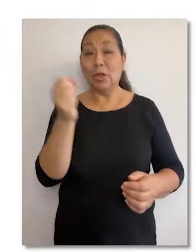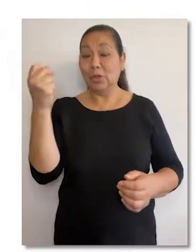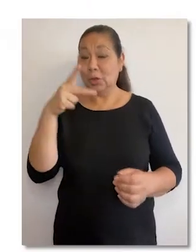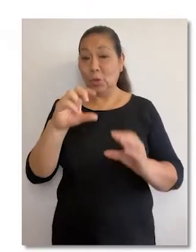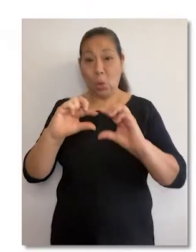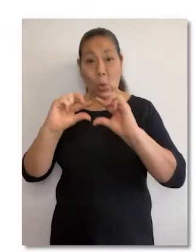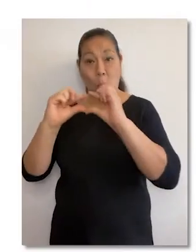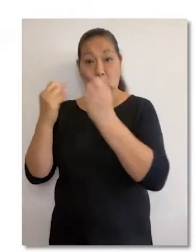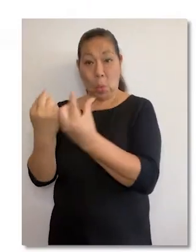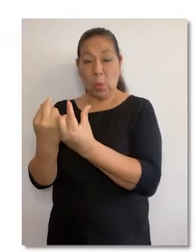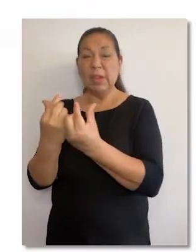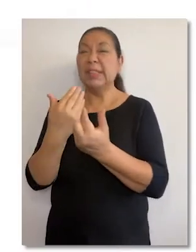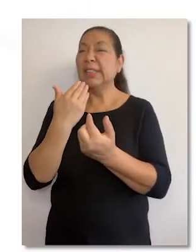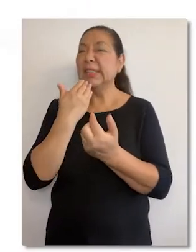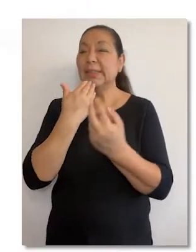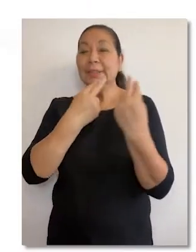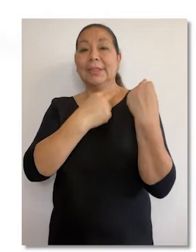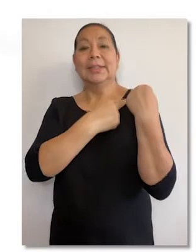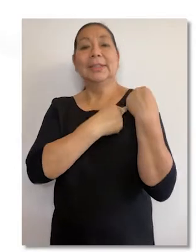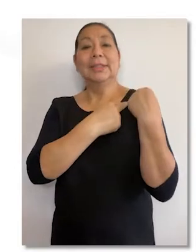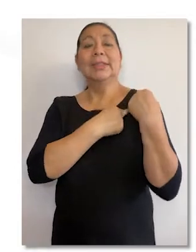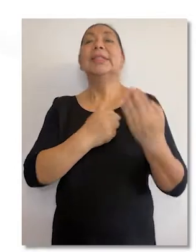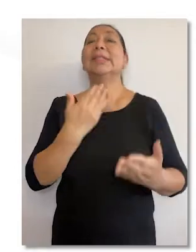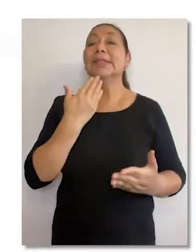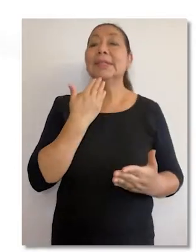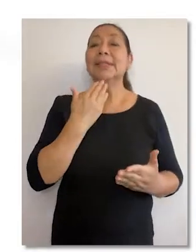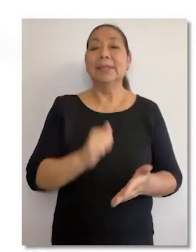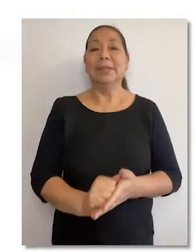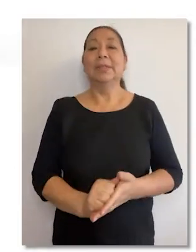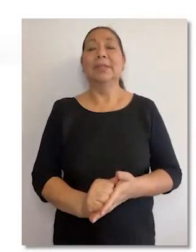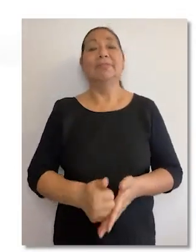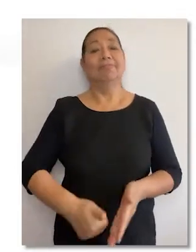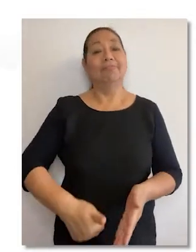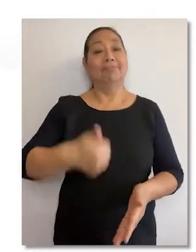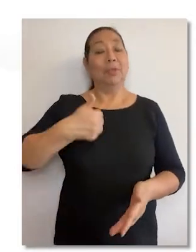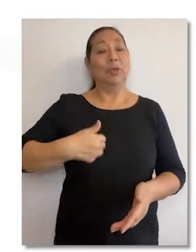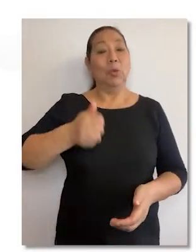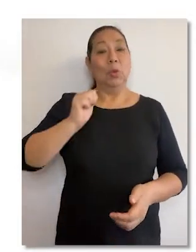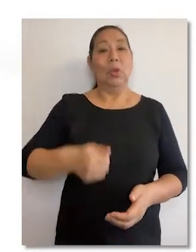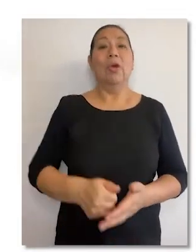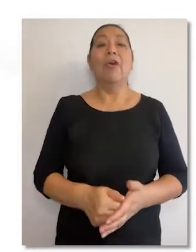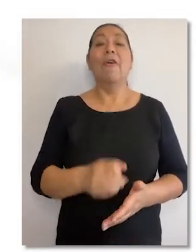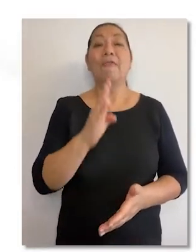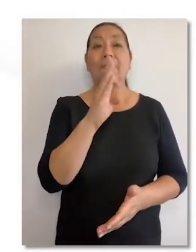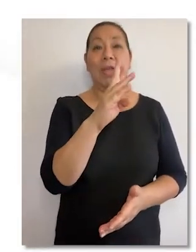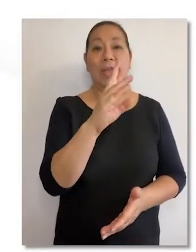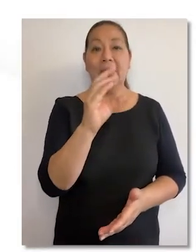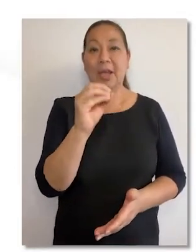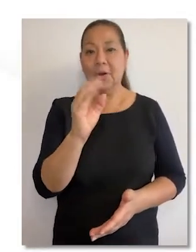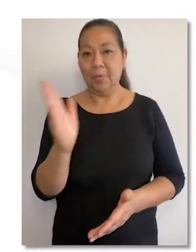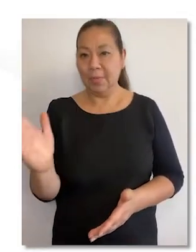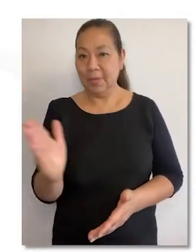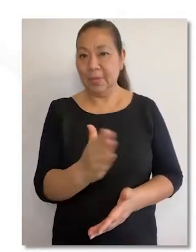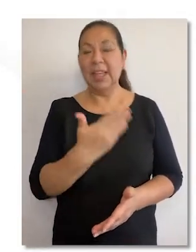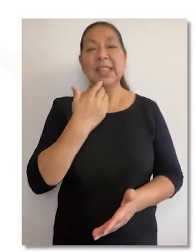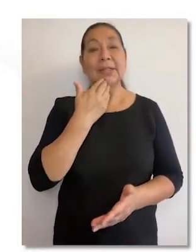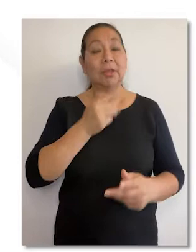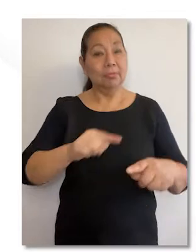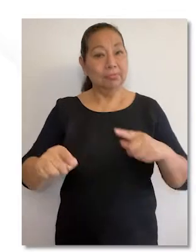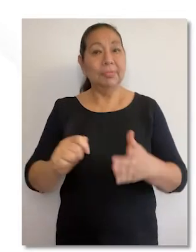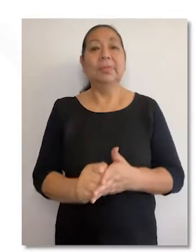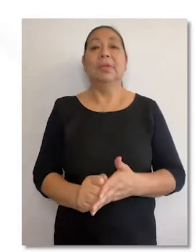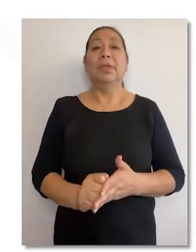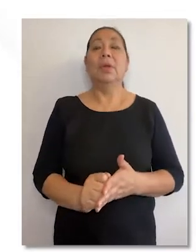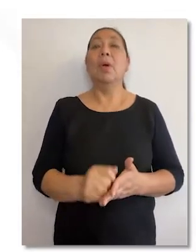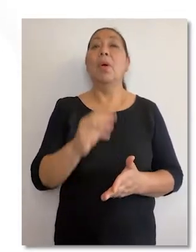La Sala Segunda, en su conformación ordinaria, estará integrada por los magistrados Augusto Ferrero Costa, quien la